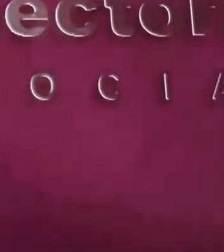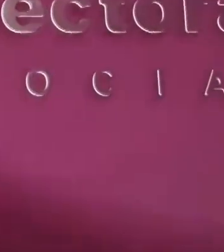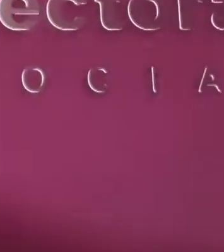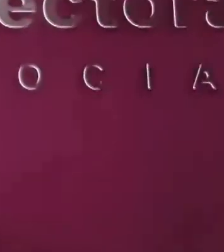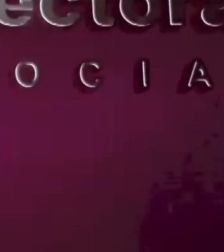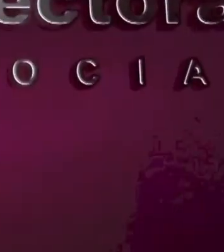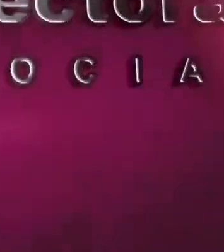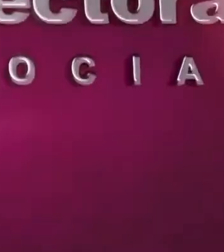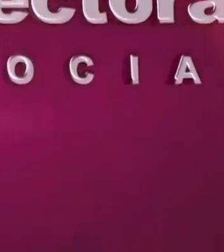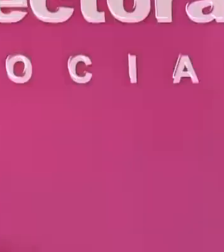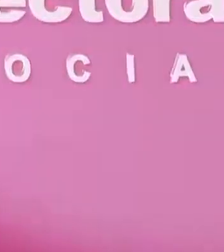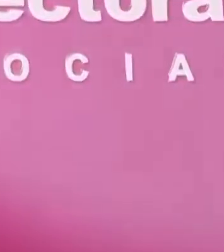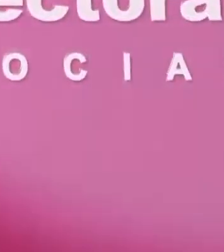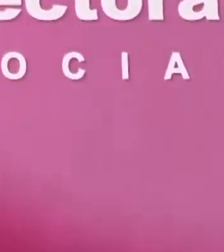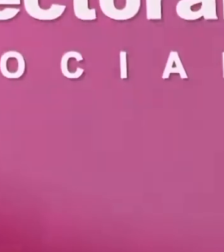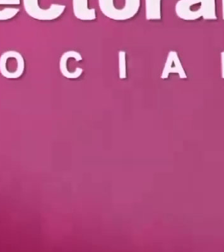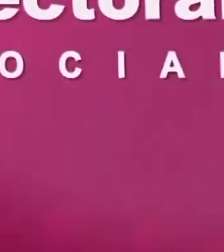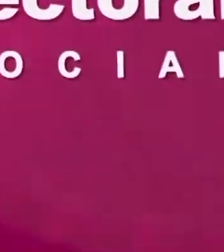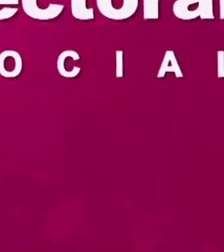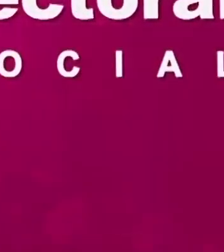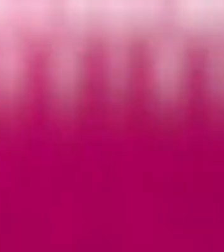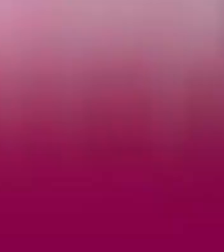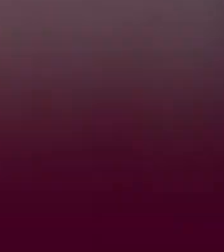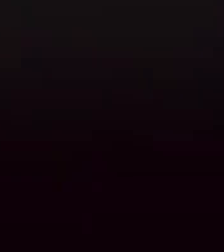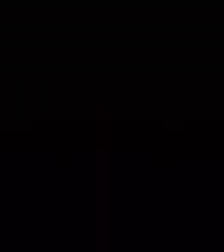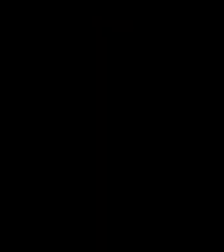El Instituto Nacional Electoral y el Consejo Nacional de Desarrollo Instituto Nacional Electoral Instituto Electoral y de